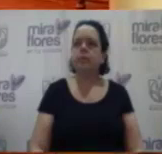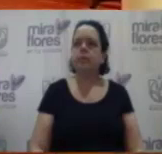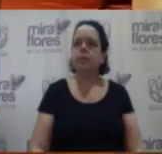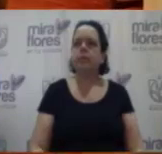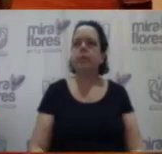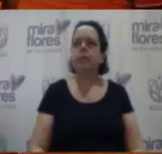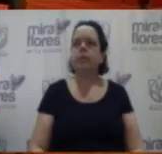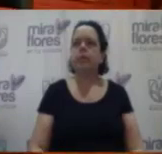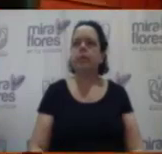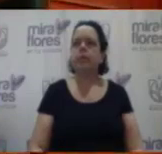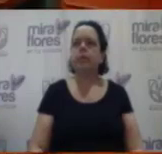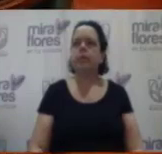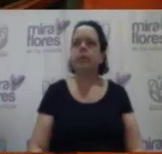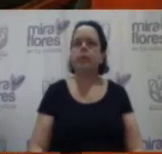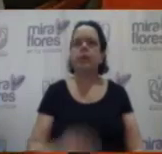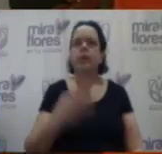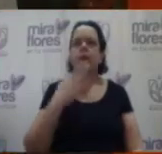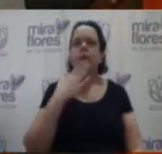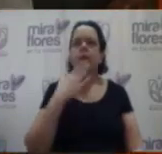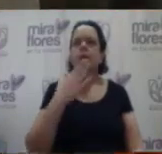Gracias, regidor, encargado de la alcaldía.